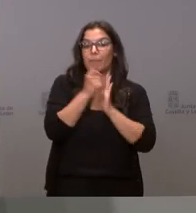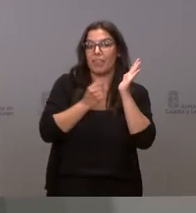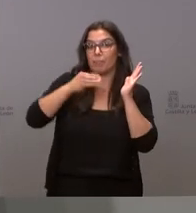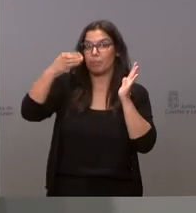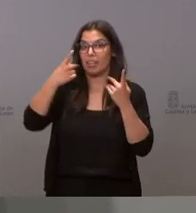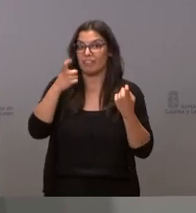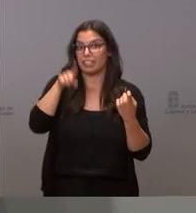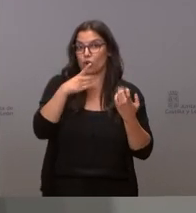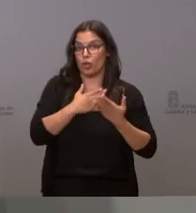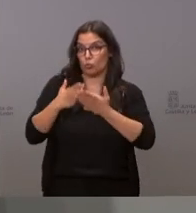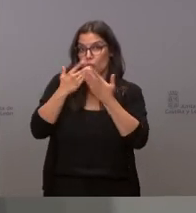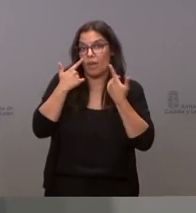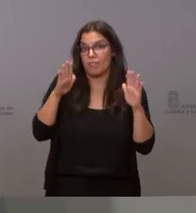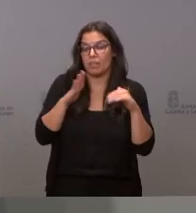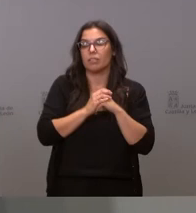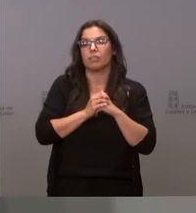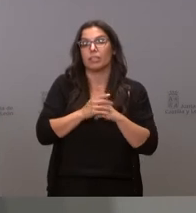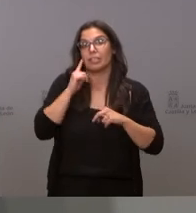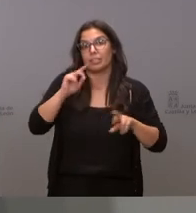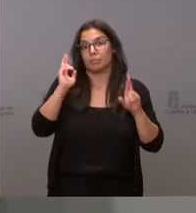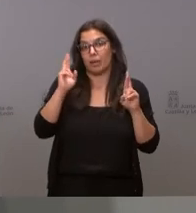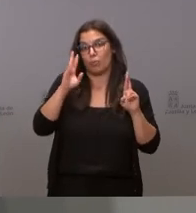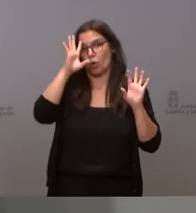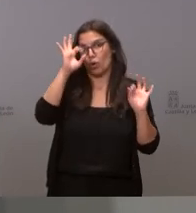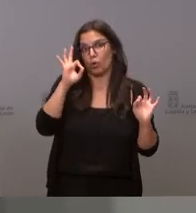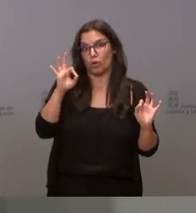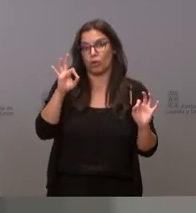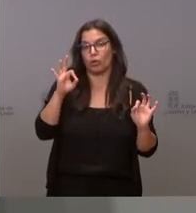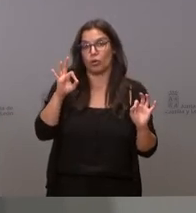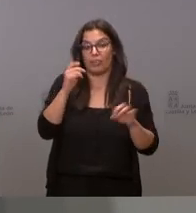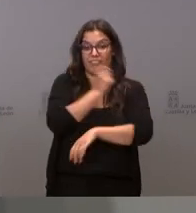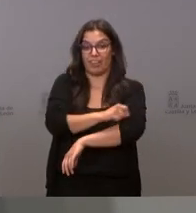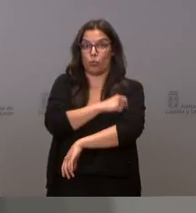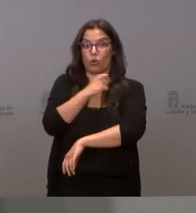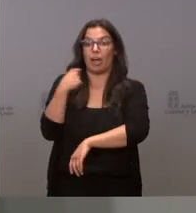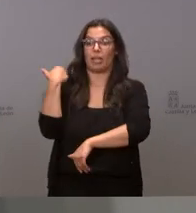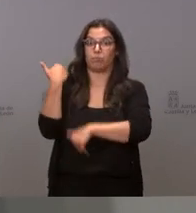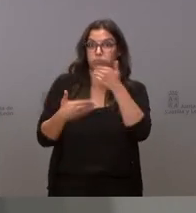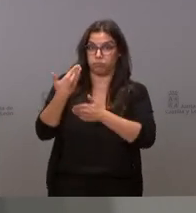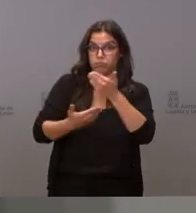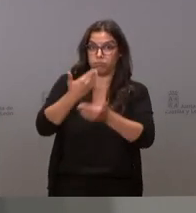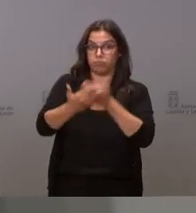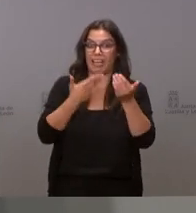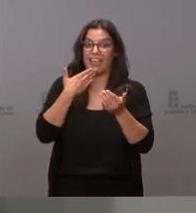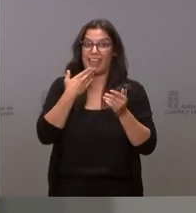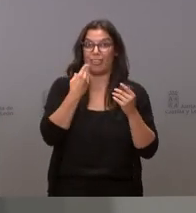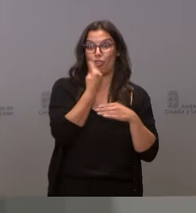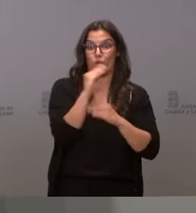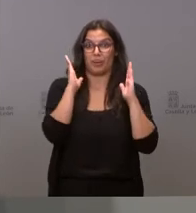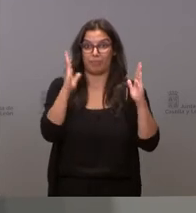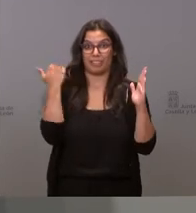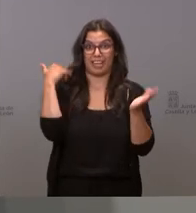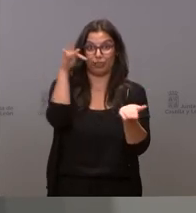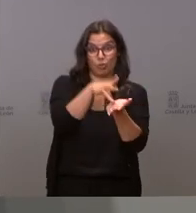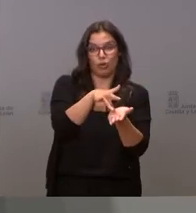y esperamos naturalmente que en cuanto a la campaña de vacunación alcance estas edades la